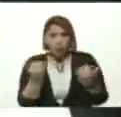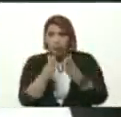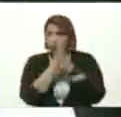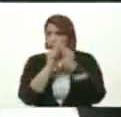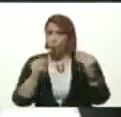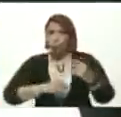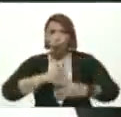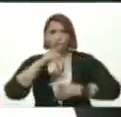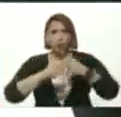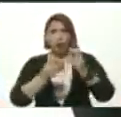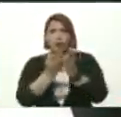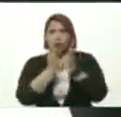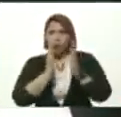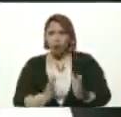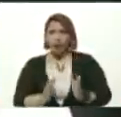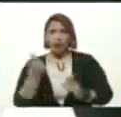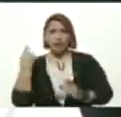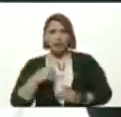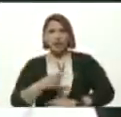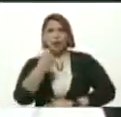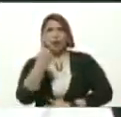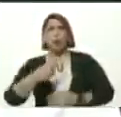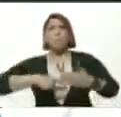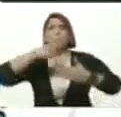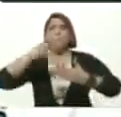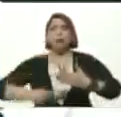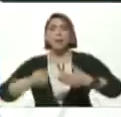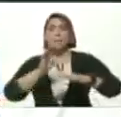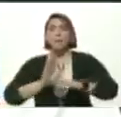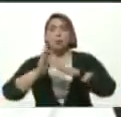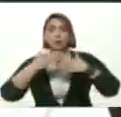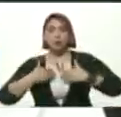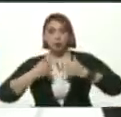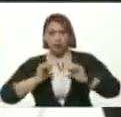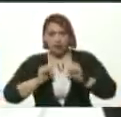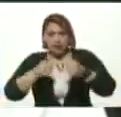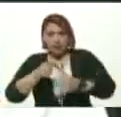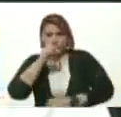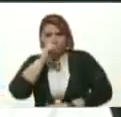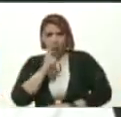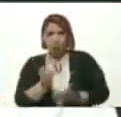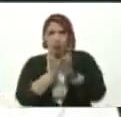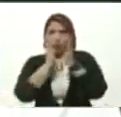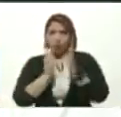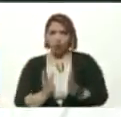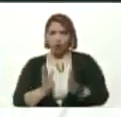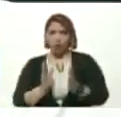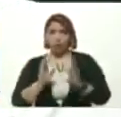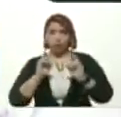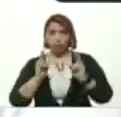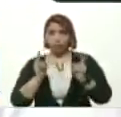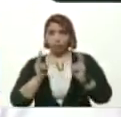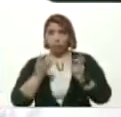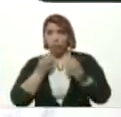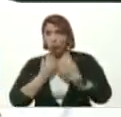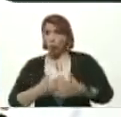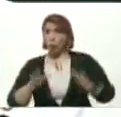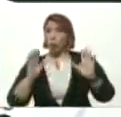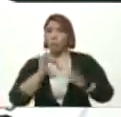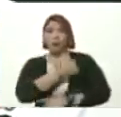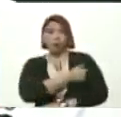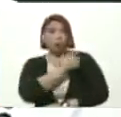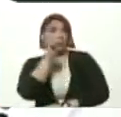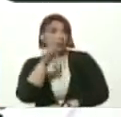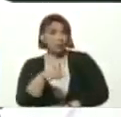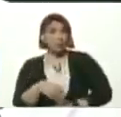los planteles Tienen un plan De bioseguridad Para el inicio Del año escolar En ese tema Y bueno Y la vacuna